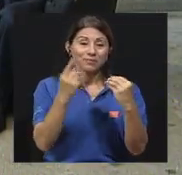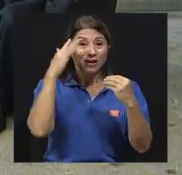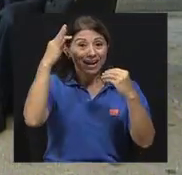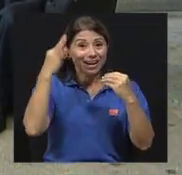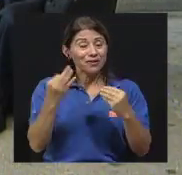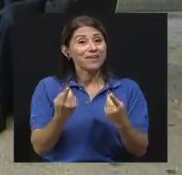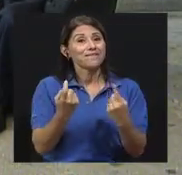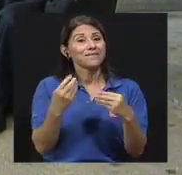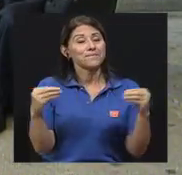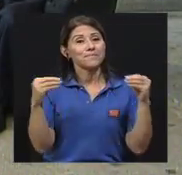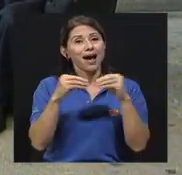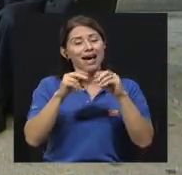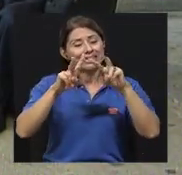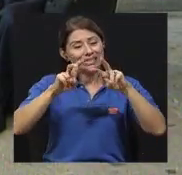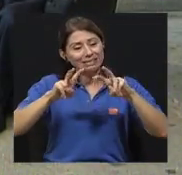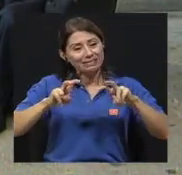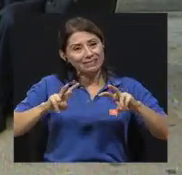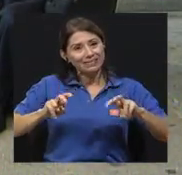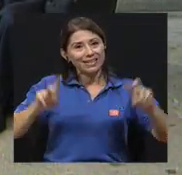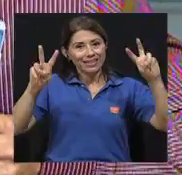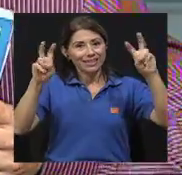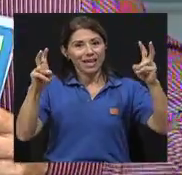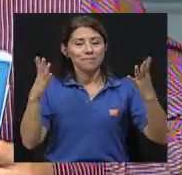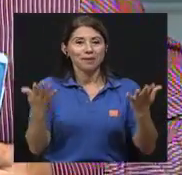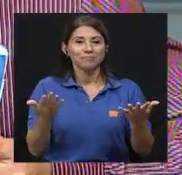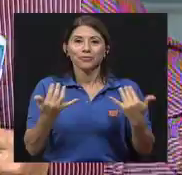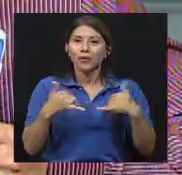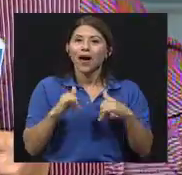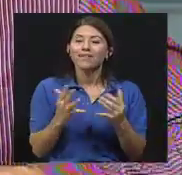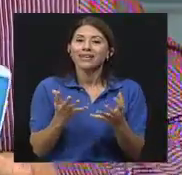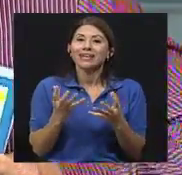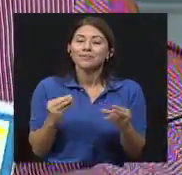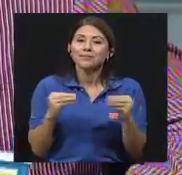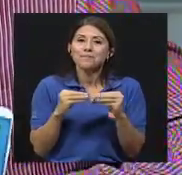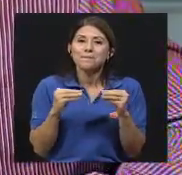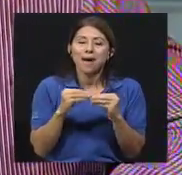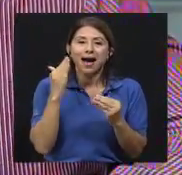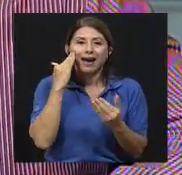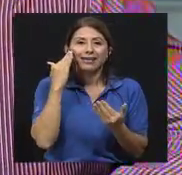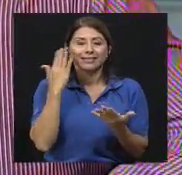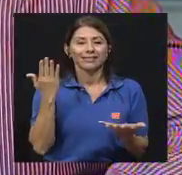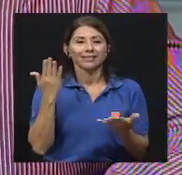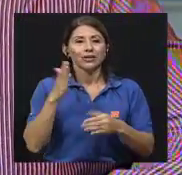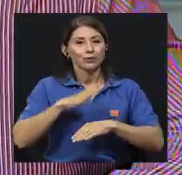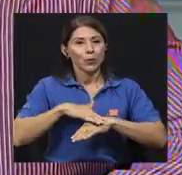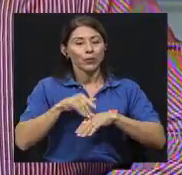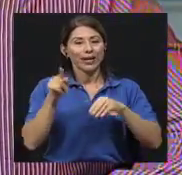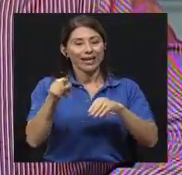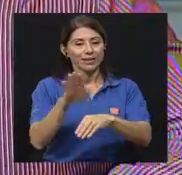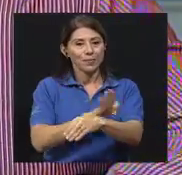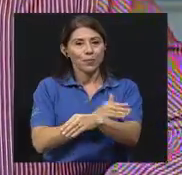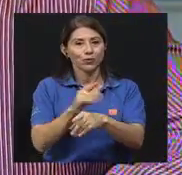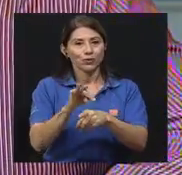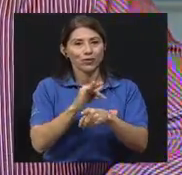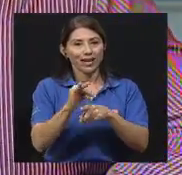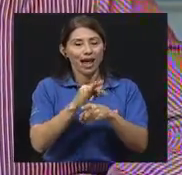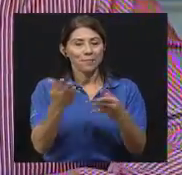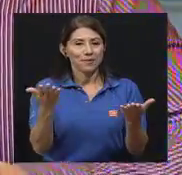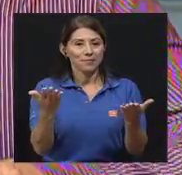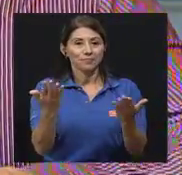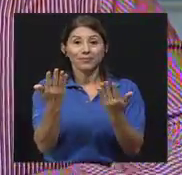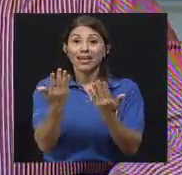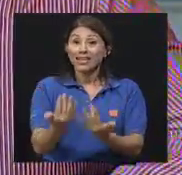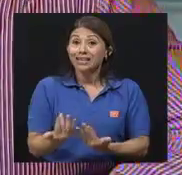tema va para muchísimo más, ¿verdad? Nos quedamos, pues, con ganas de saber muchísimo sobre esto de la musicoterapia,